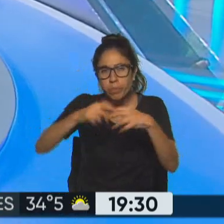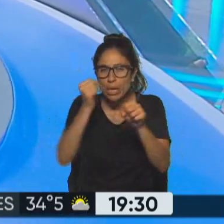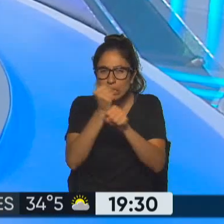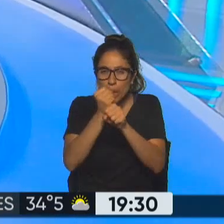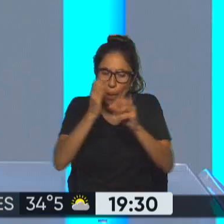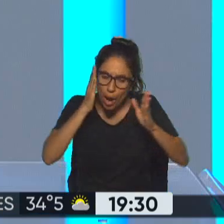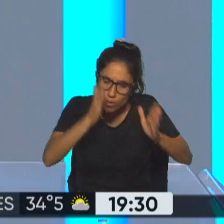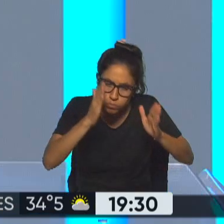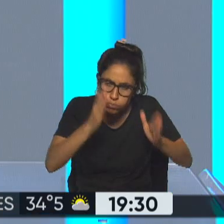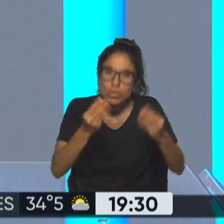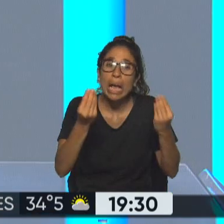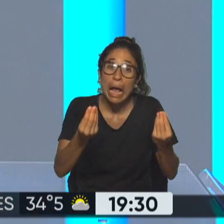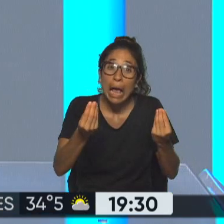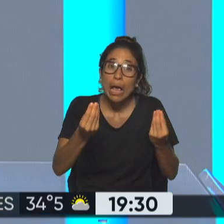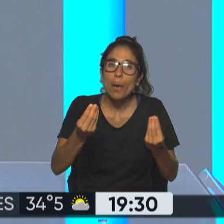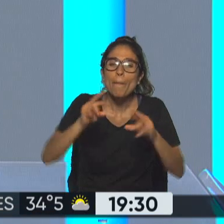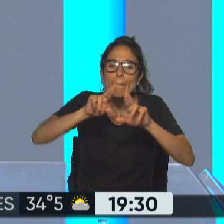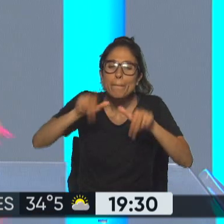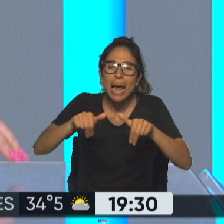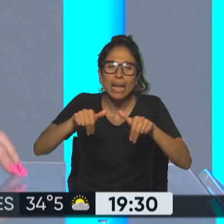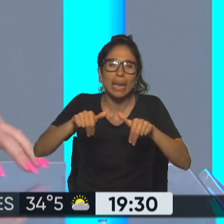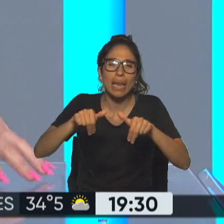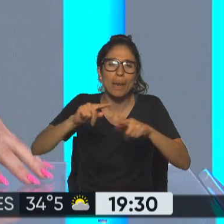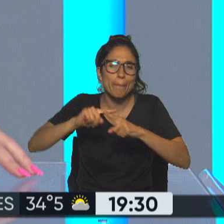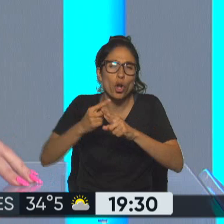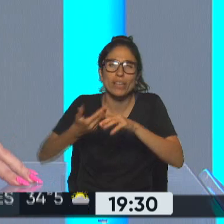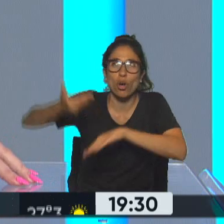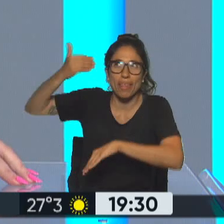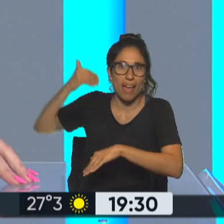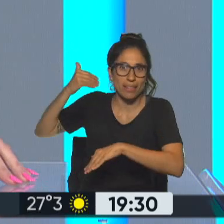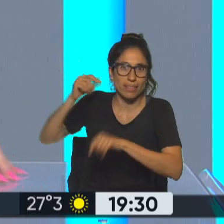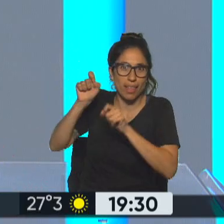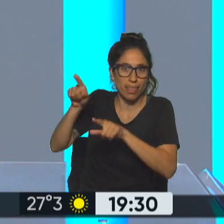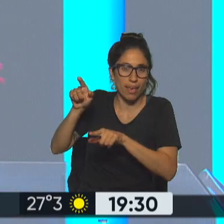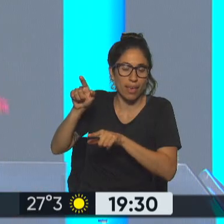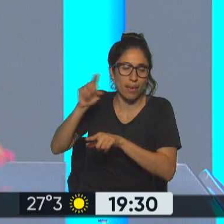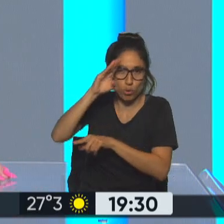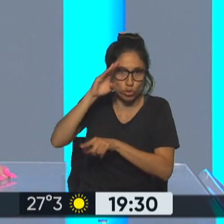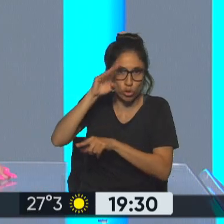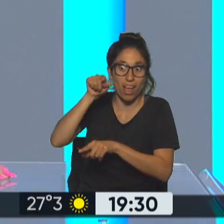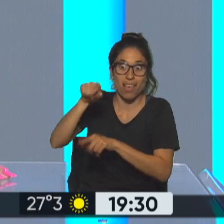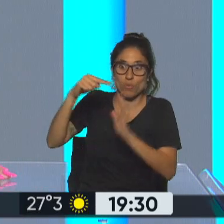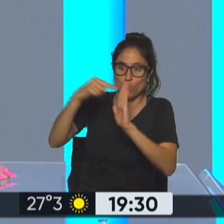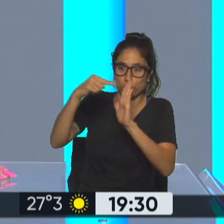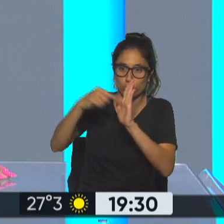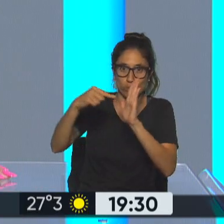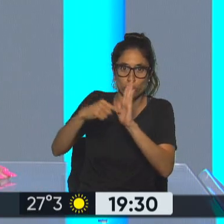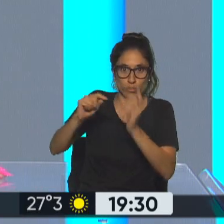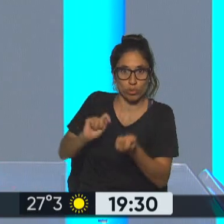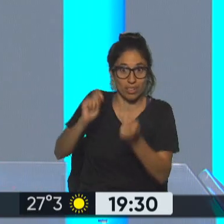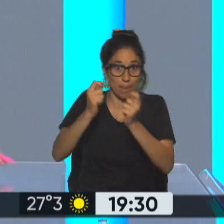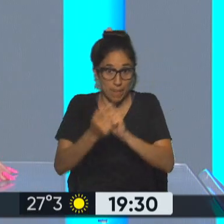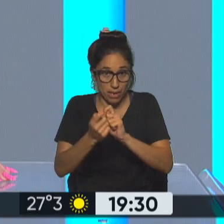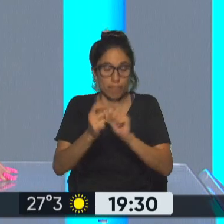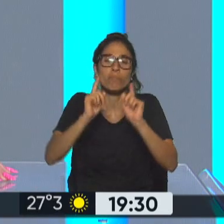mencionábamos antes el regreso a la CELAC el hecho de decir Argentina, Uruguay y Paraguay van a ser los países con los que más relación